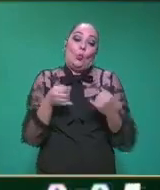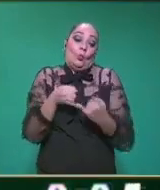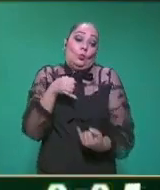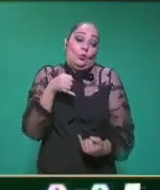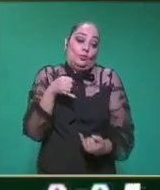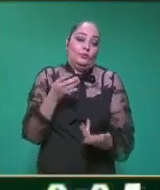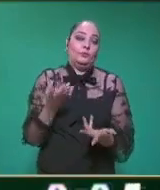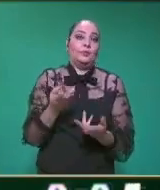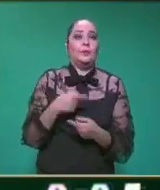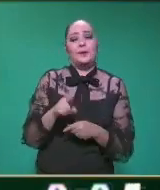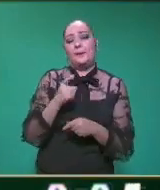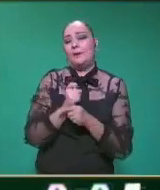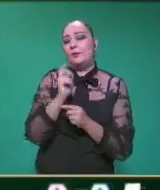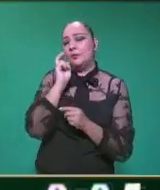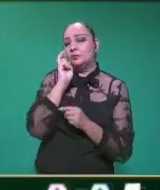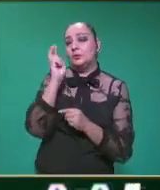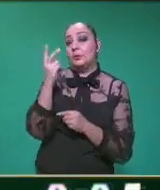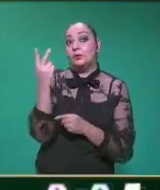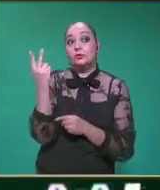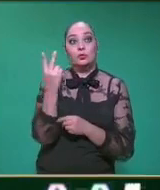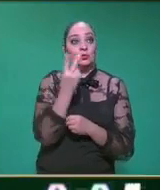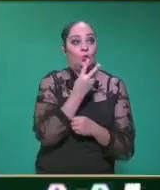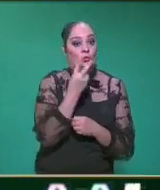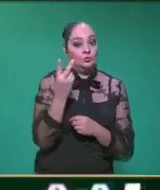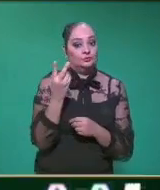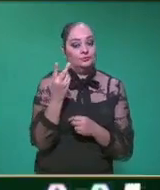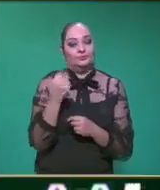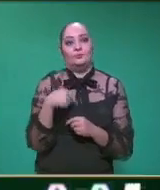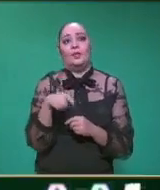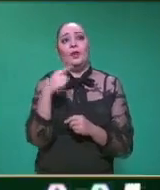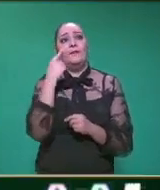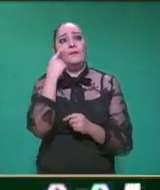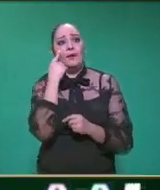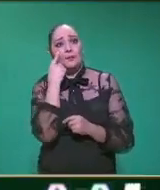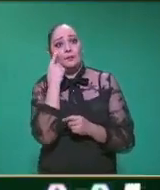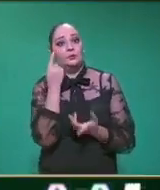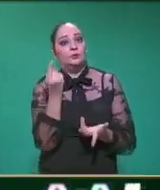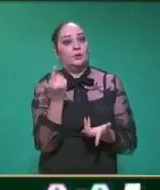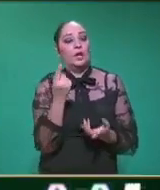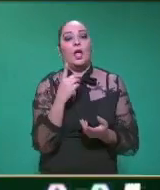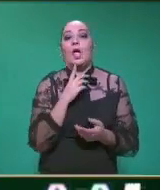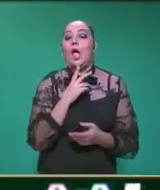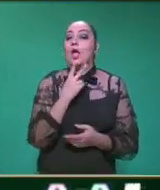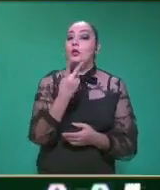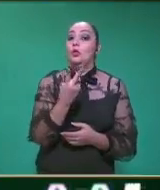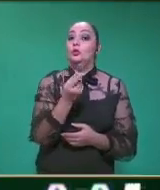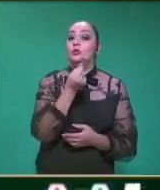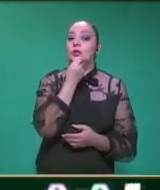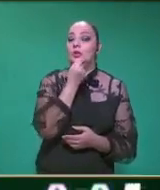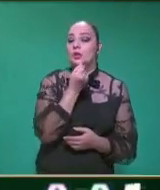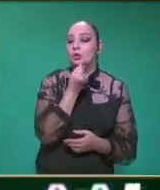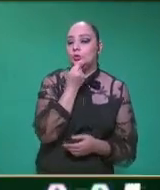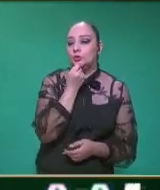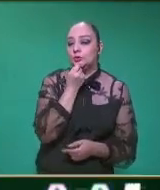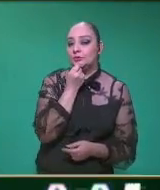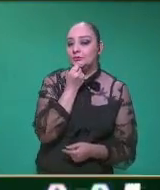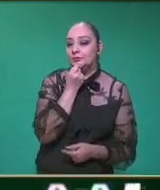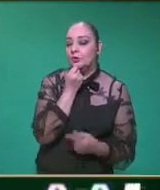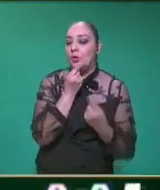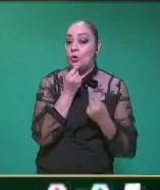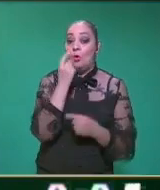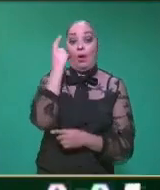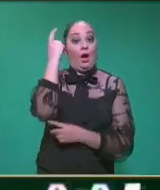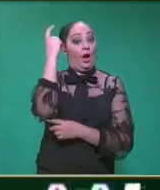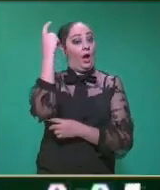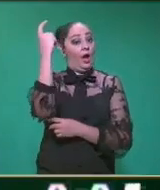vamos a ver estas dos imágenes. Ahí podemos observar que hay dos niños. Hay un niño que está